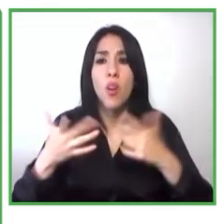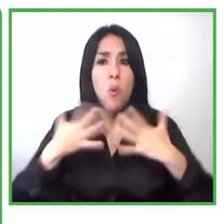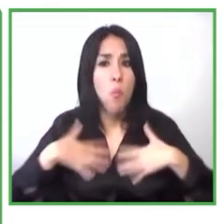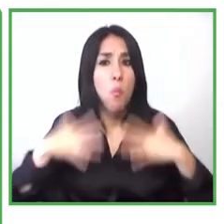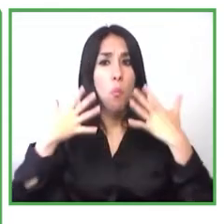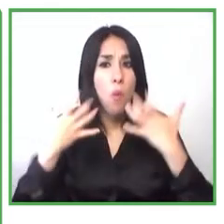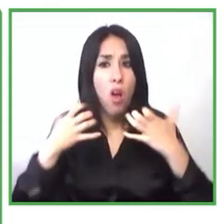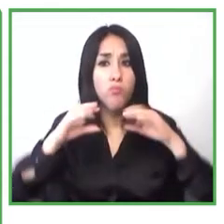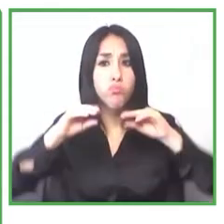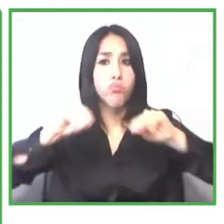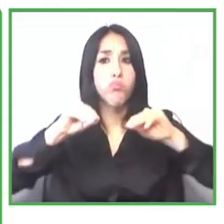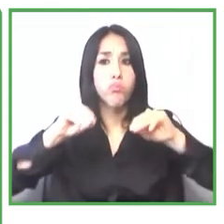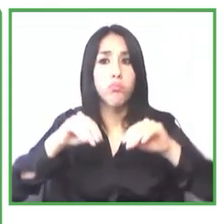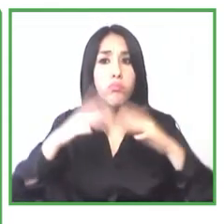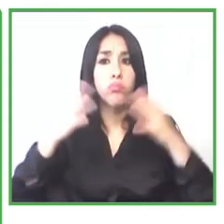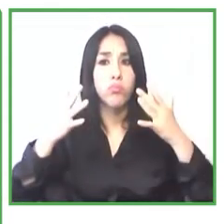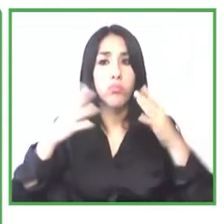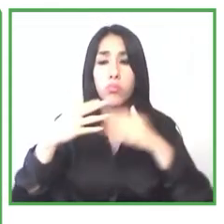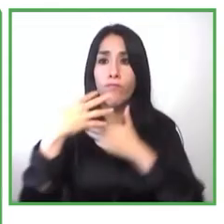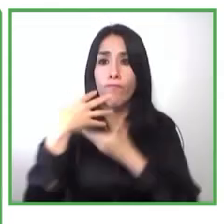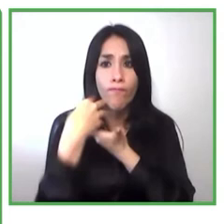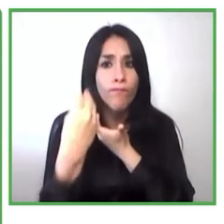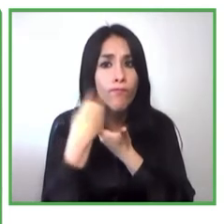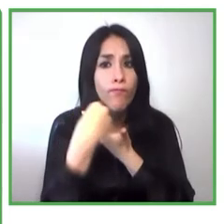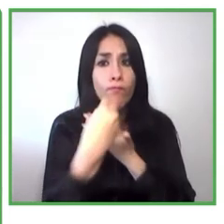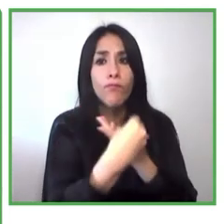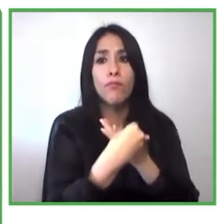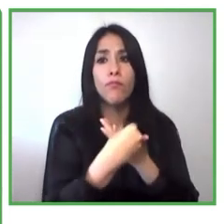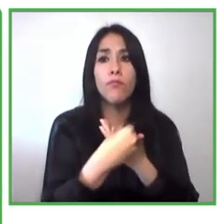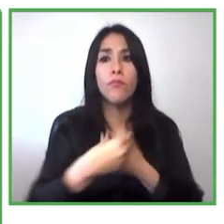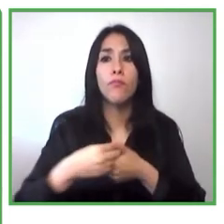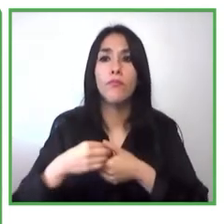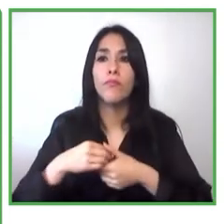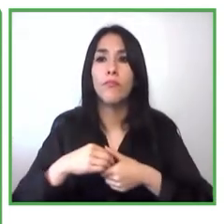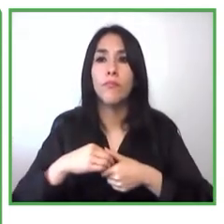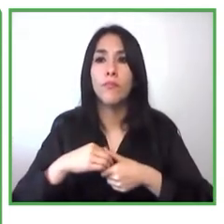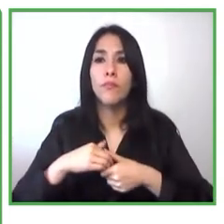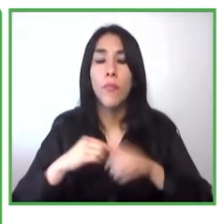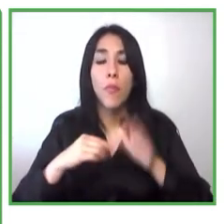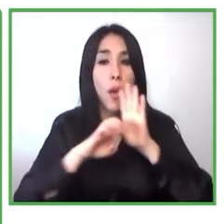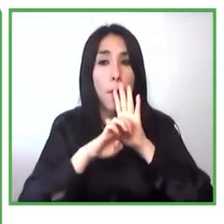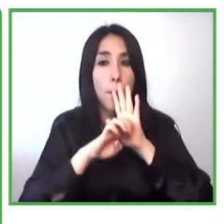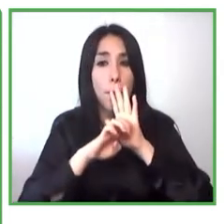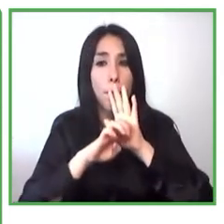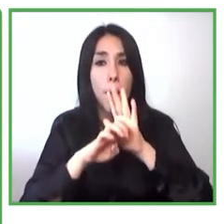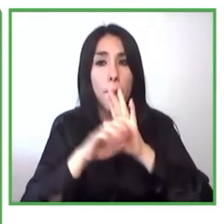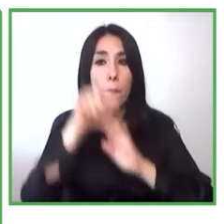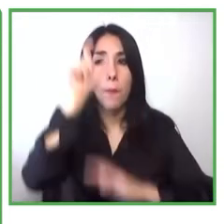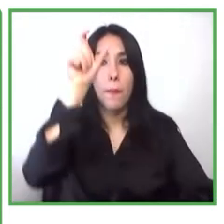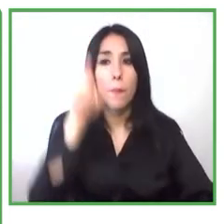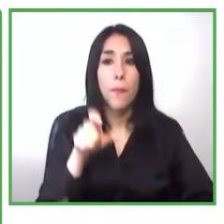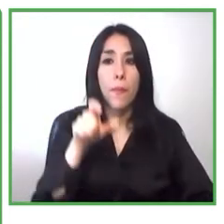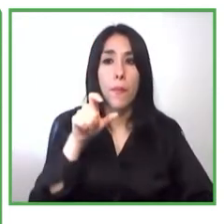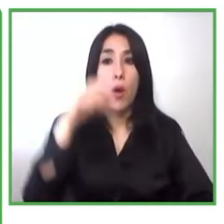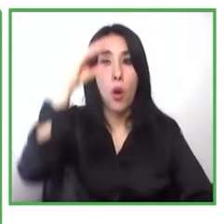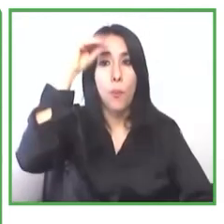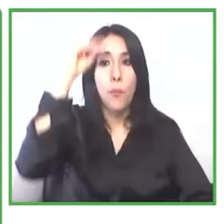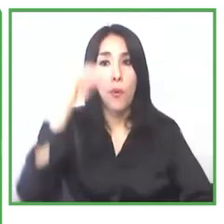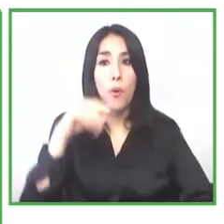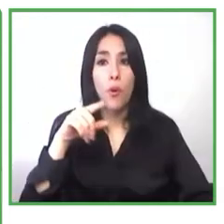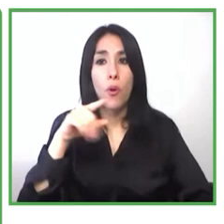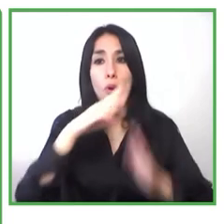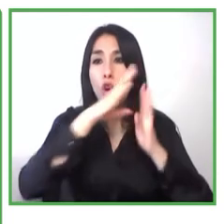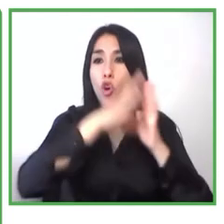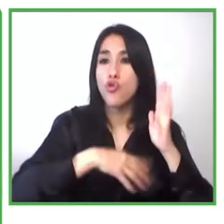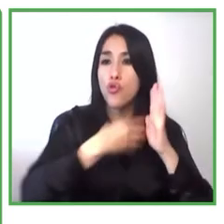enseñárselo a personas en situación de discapacidad en sala con las distintas discapacidades que puedan tener? por ejemplo si tenemos